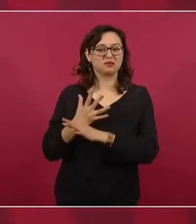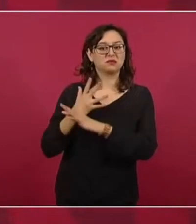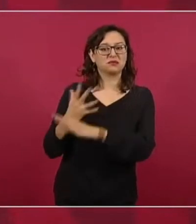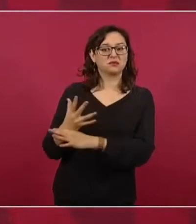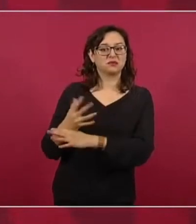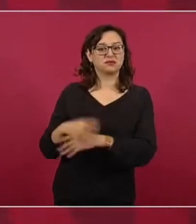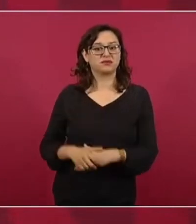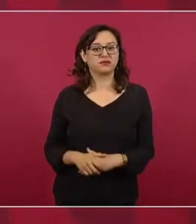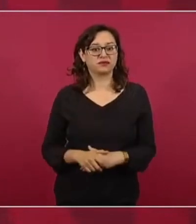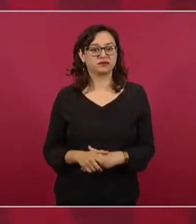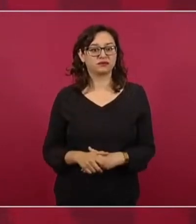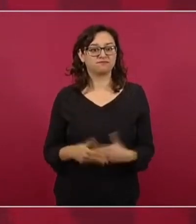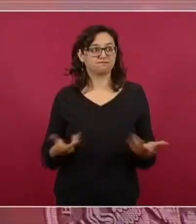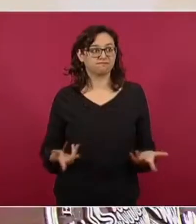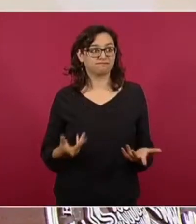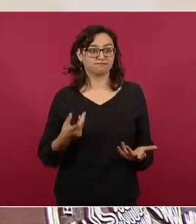Somos más americanos.